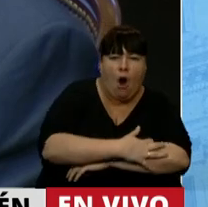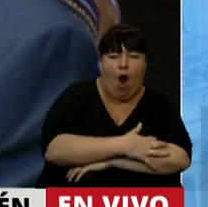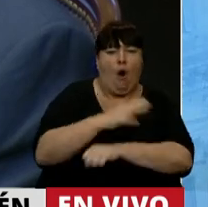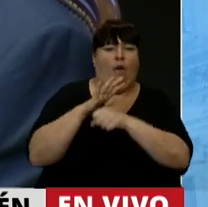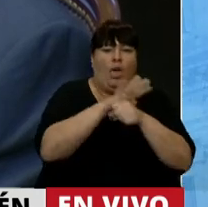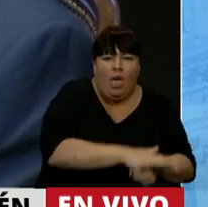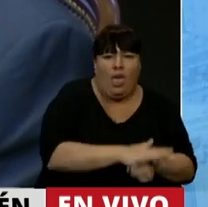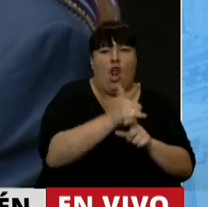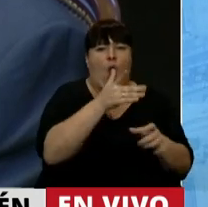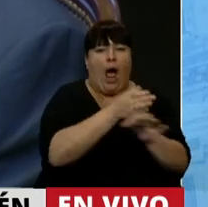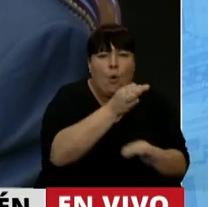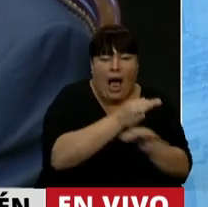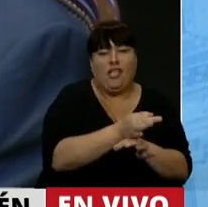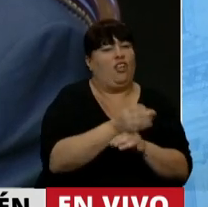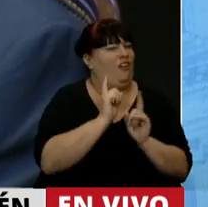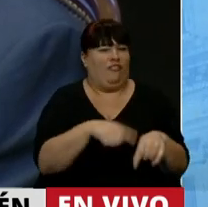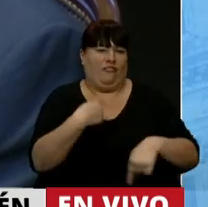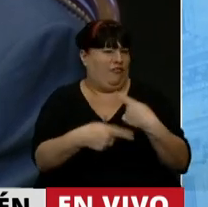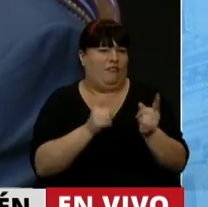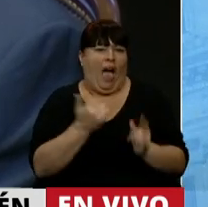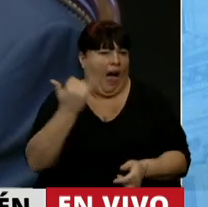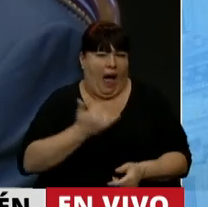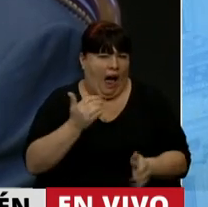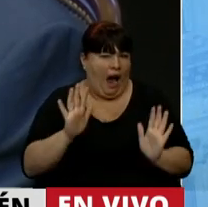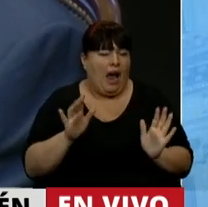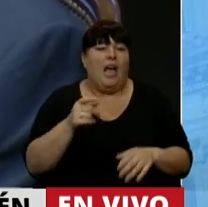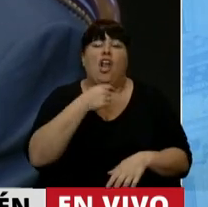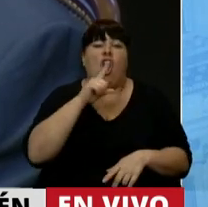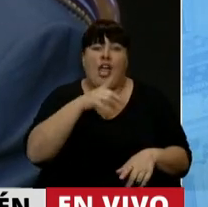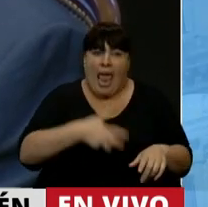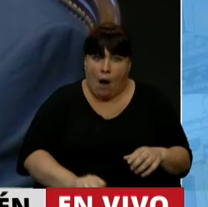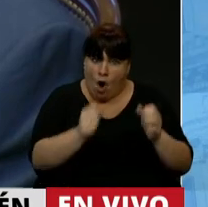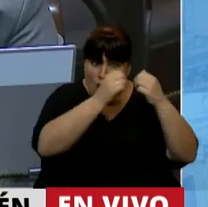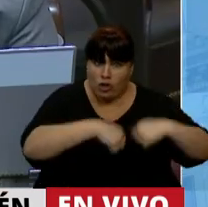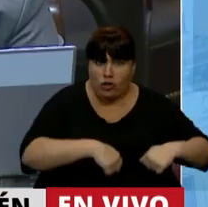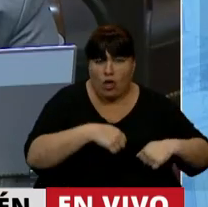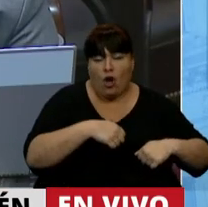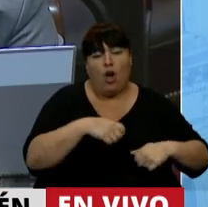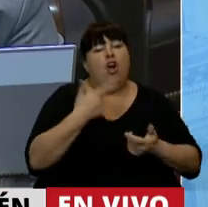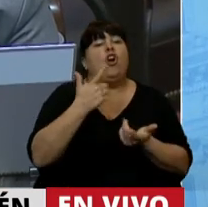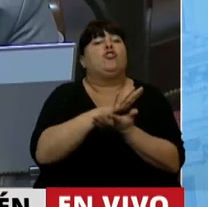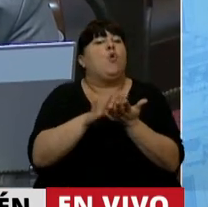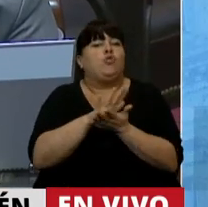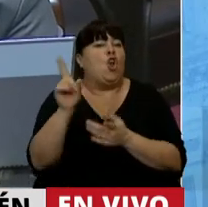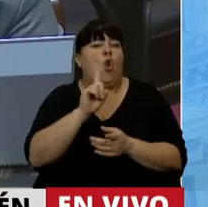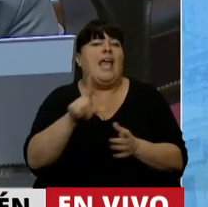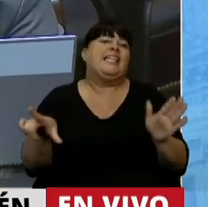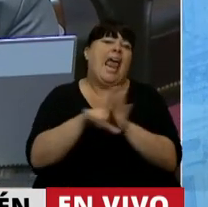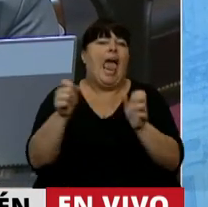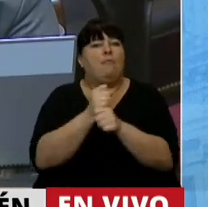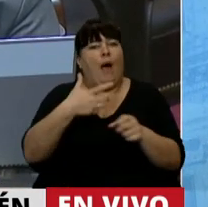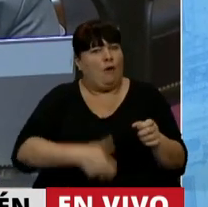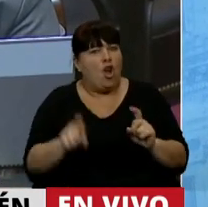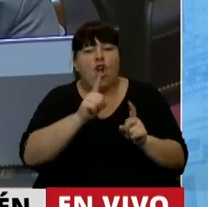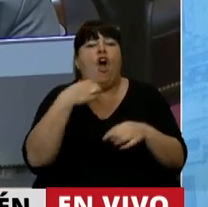la opresión, la falta de educación seguirán estando. Si no queremos abortos clandestinos, la solución no es legalizarlos,